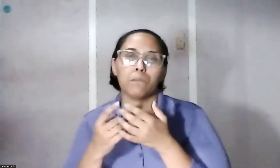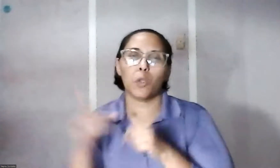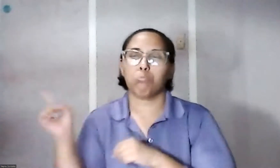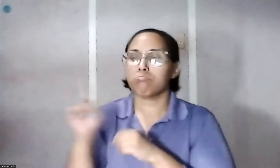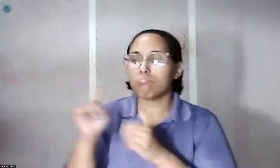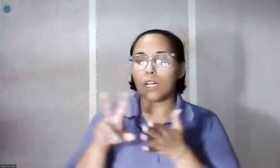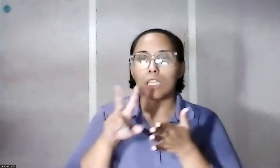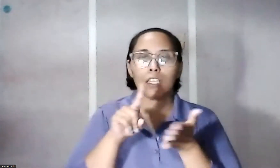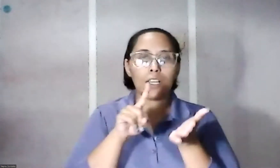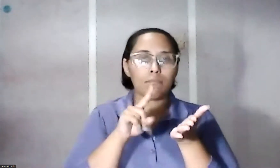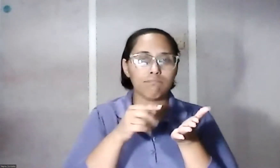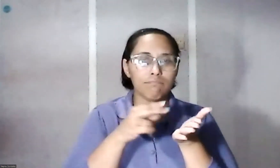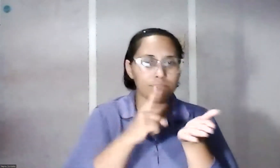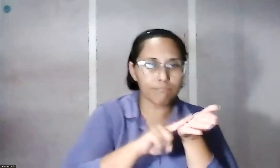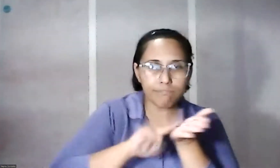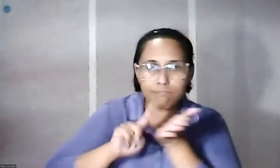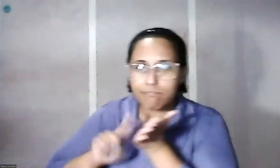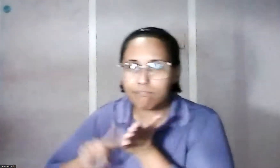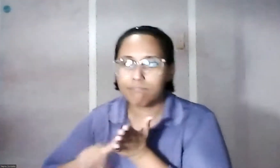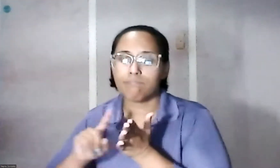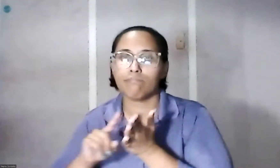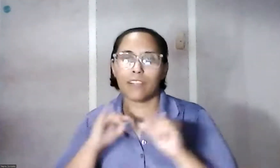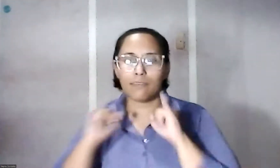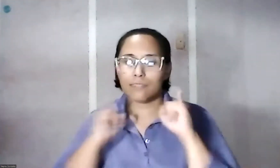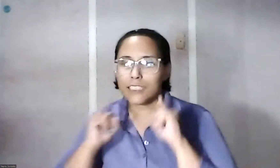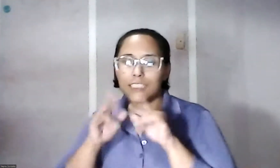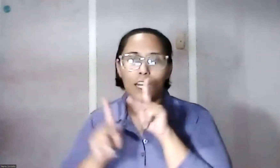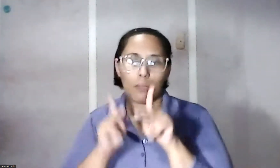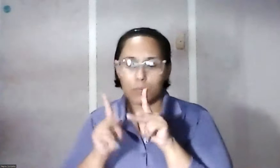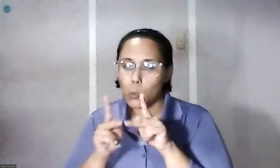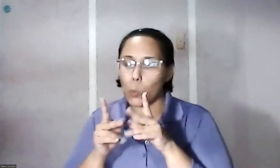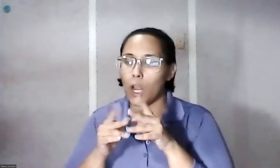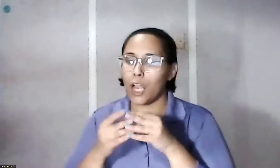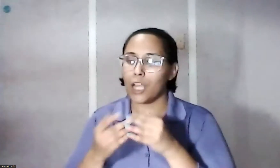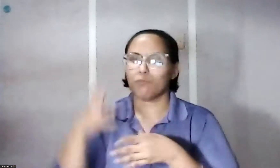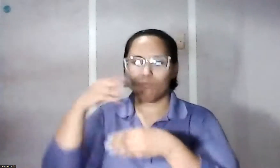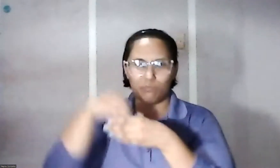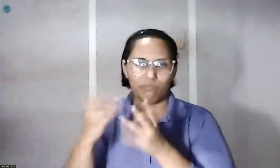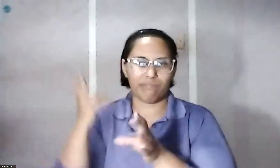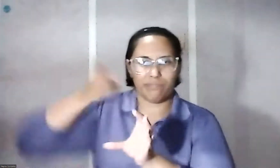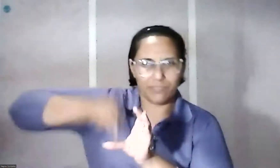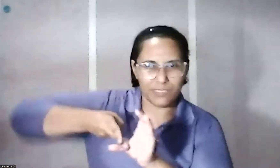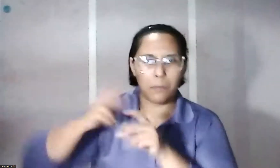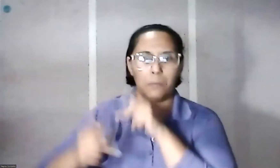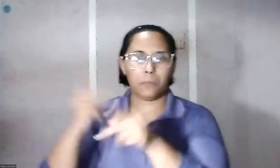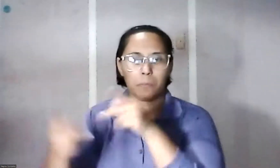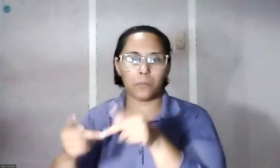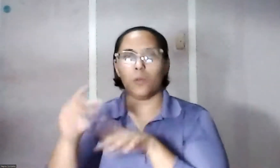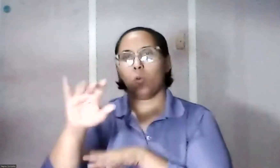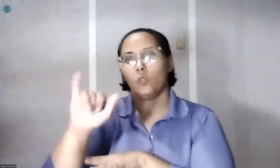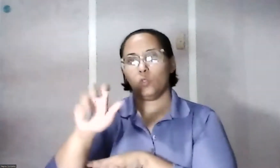y entrevistamos a muchas de las personas que tomaron parte en ese proceso, como Jojo Boy, Johanna Rosalí,